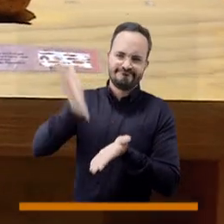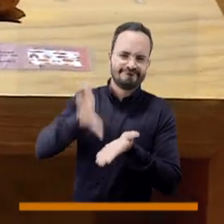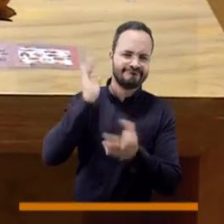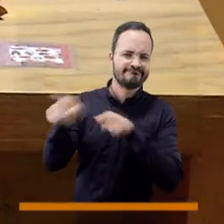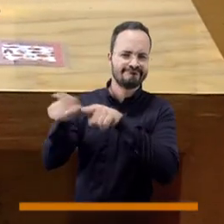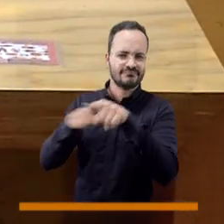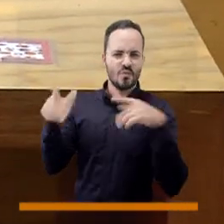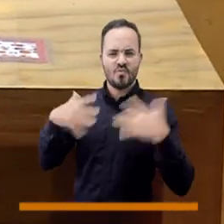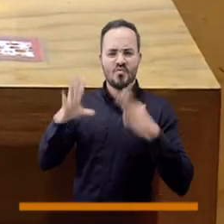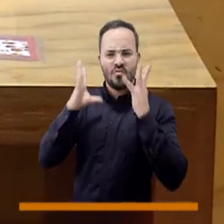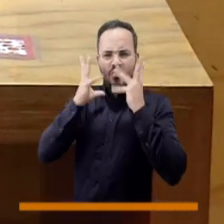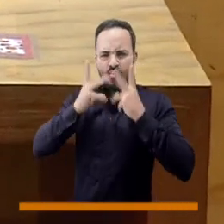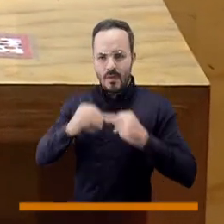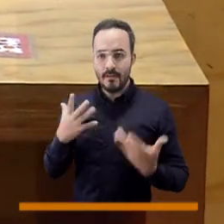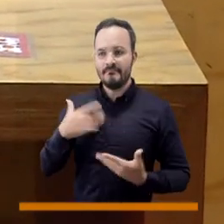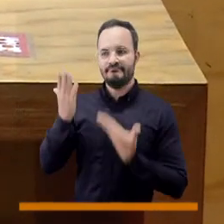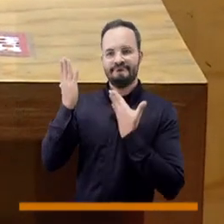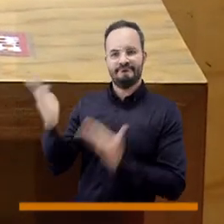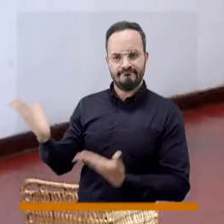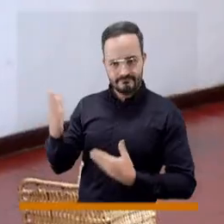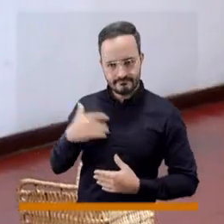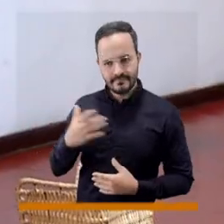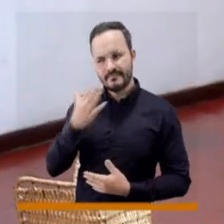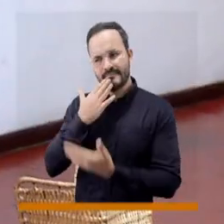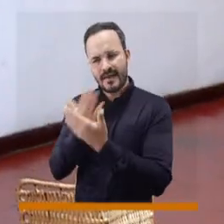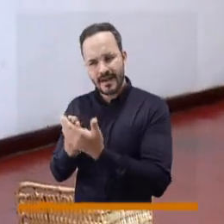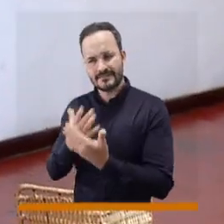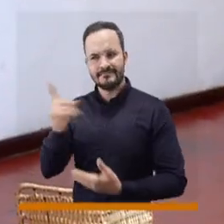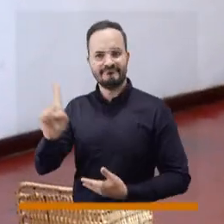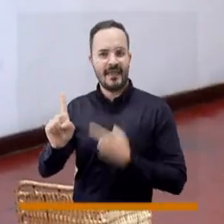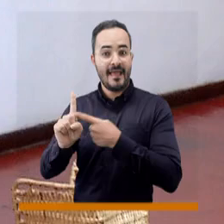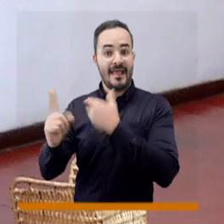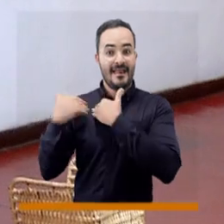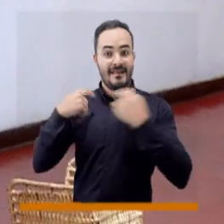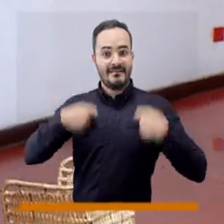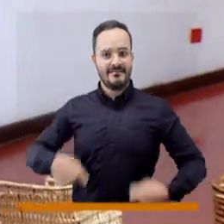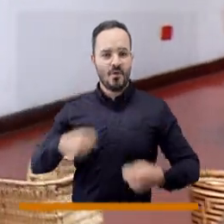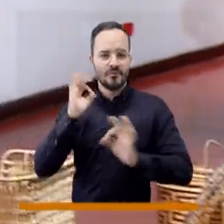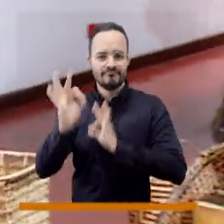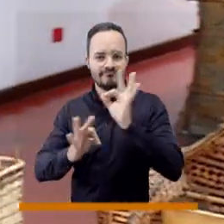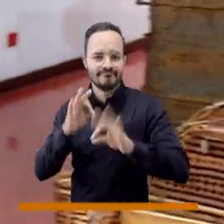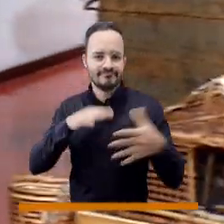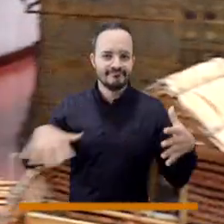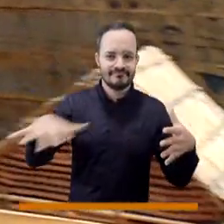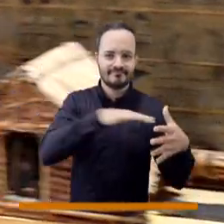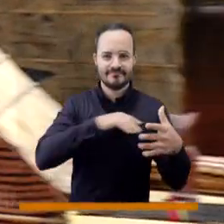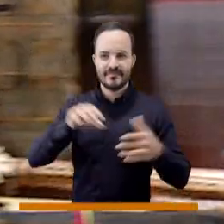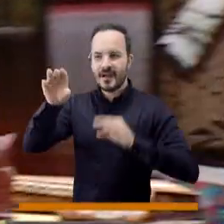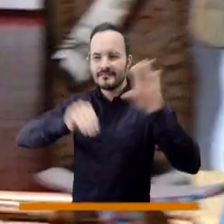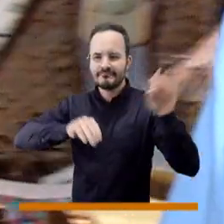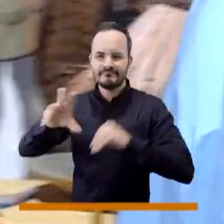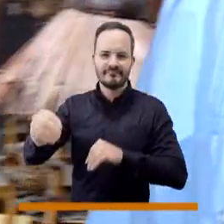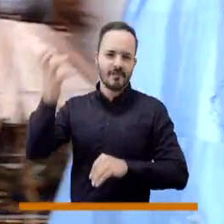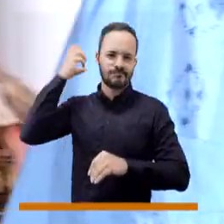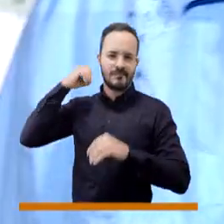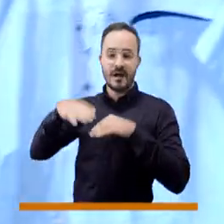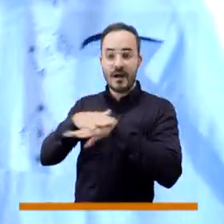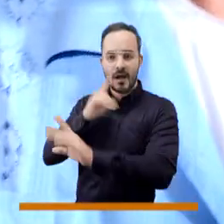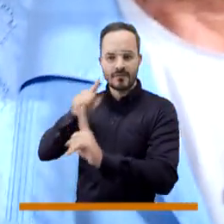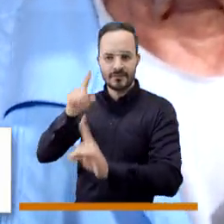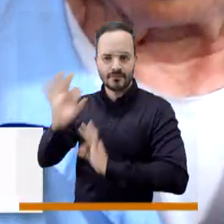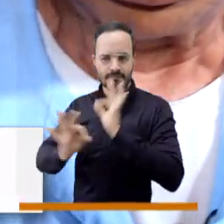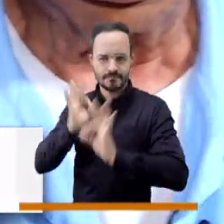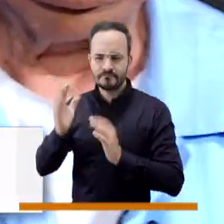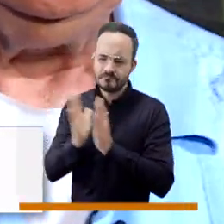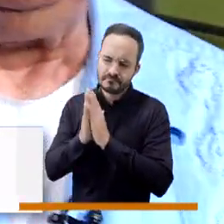forma en que estas piezas fueron coleccionadas cuéntenos un poquito más de ese proceso bueno las piezas que se encuentran en este